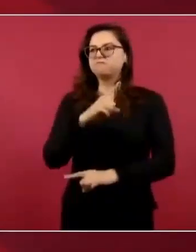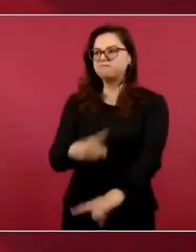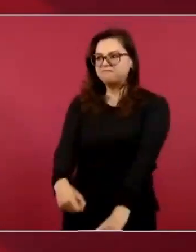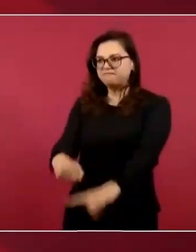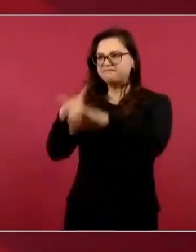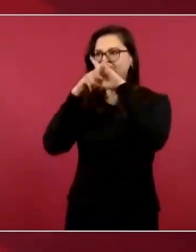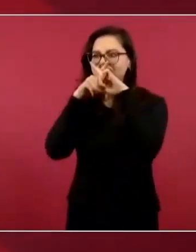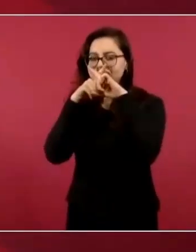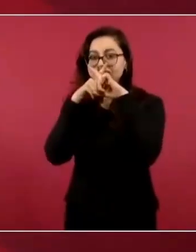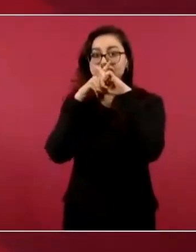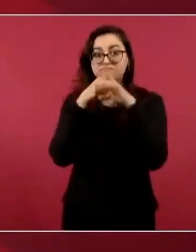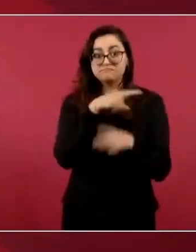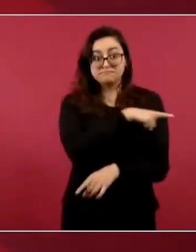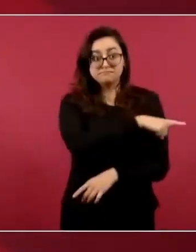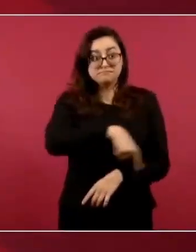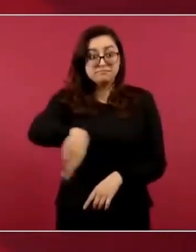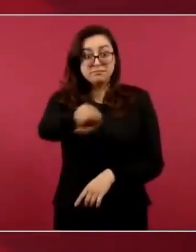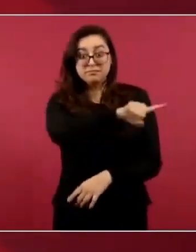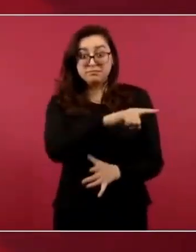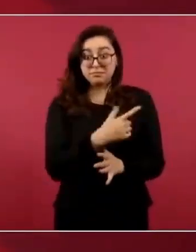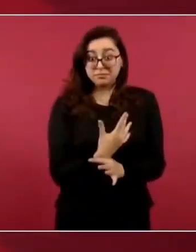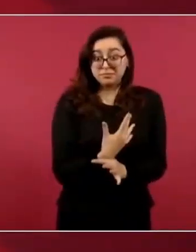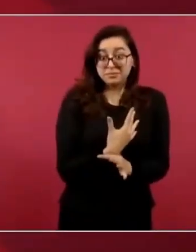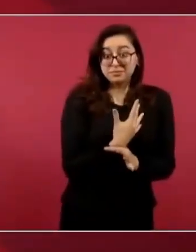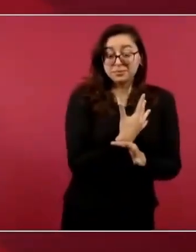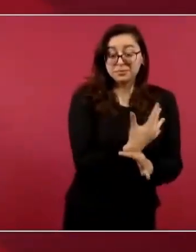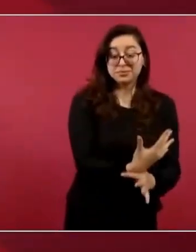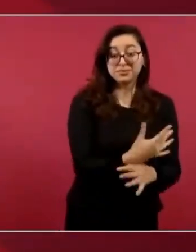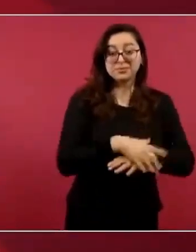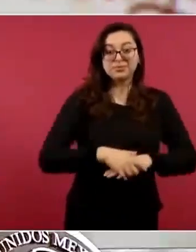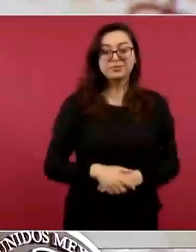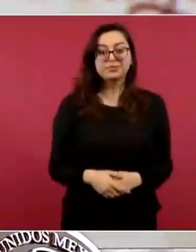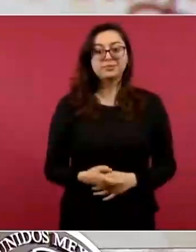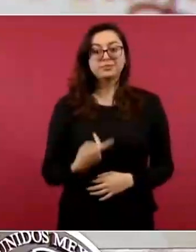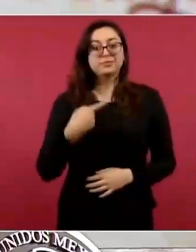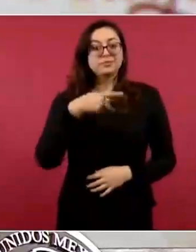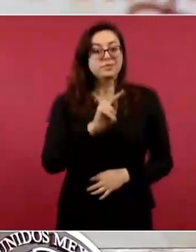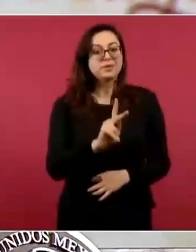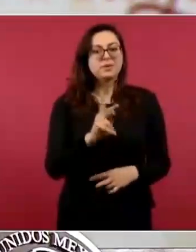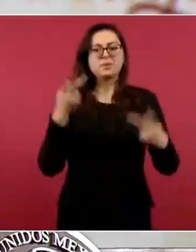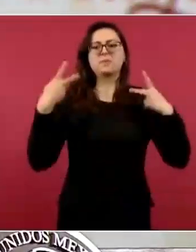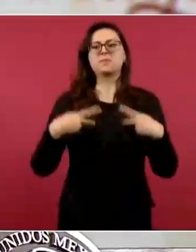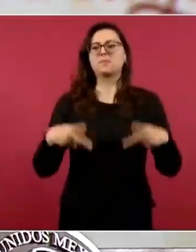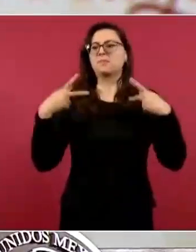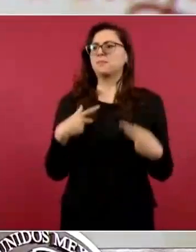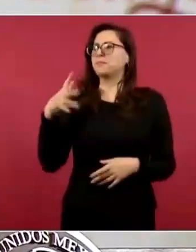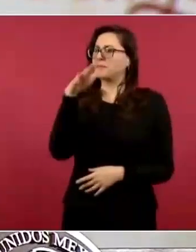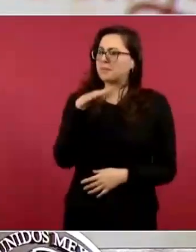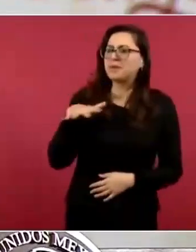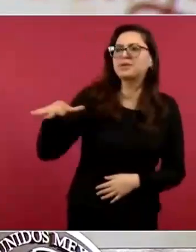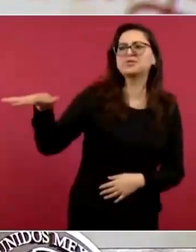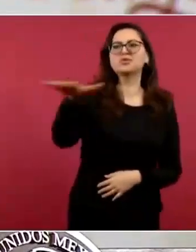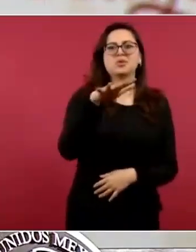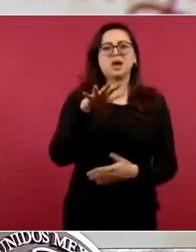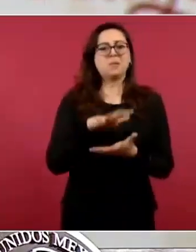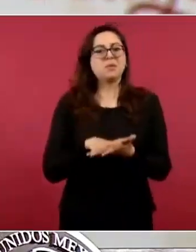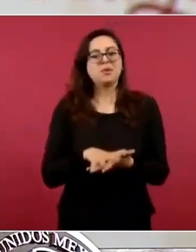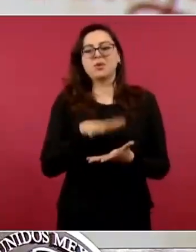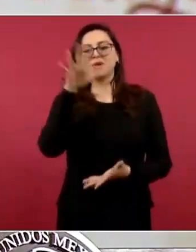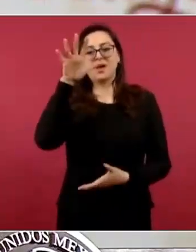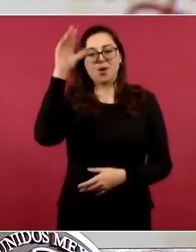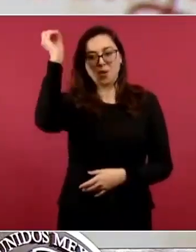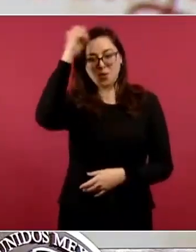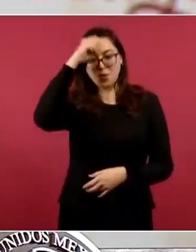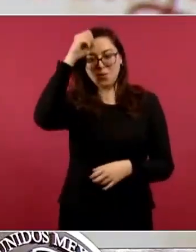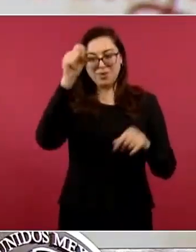aunque la mayoría de la población opina lo contrario y se los vamos a demostrar. Al cumplirse